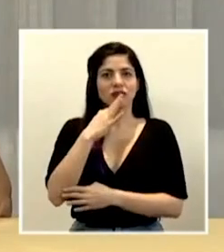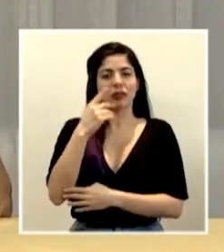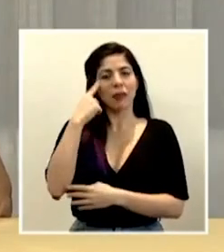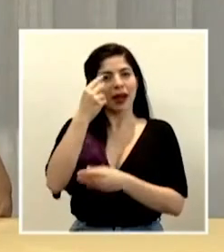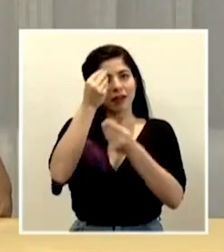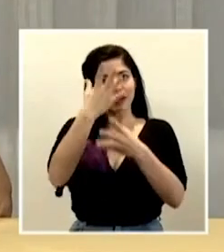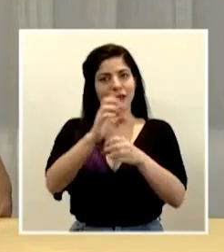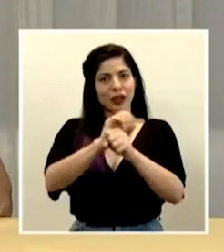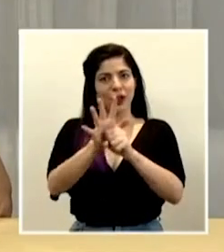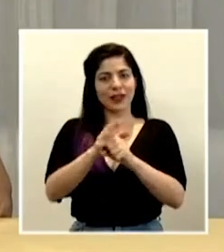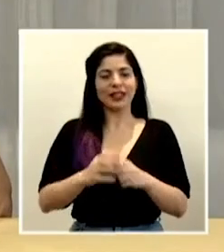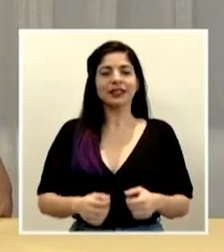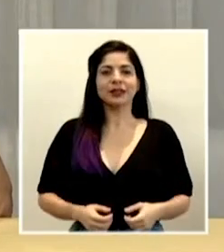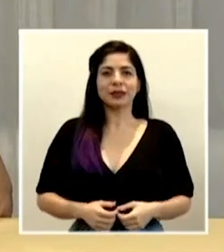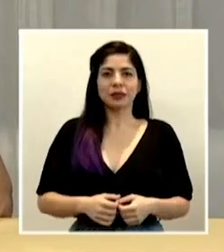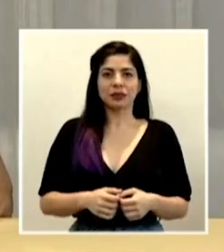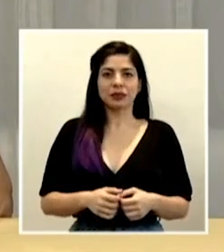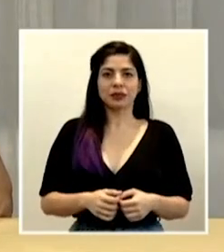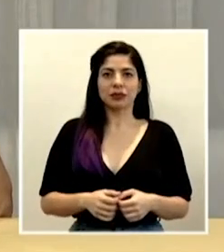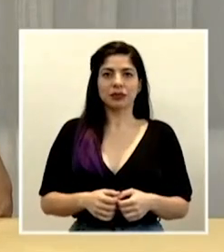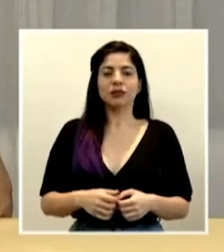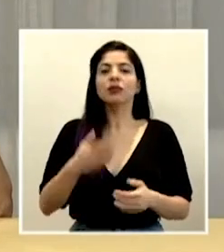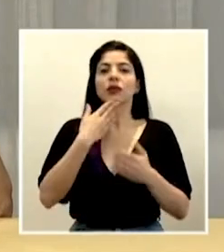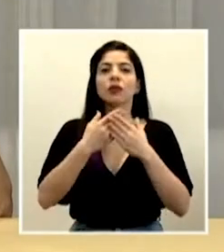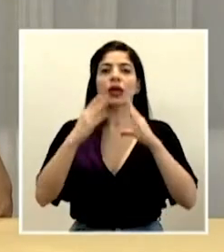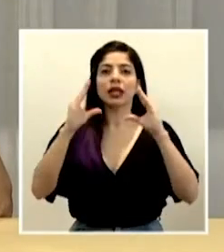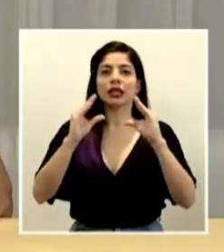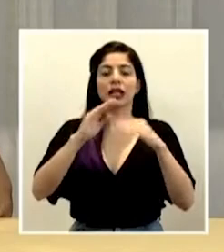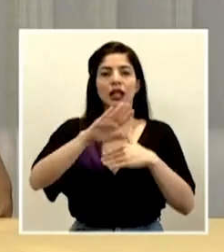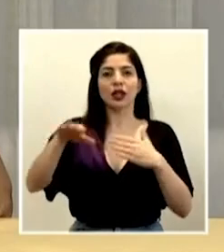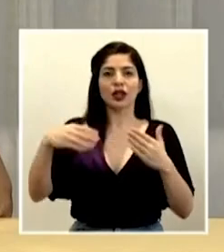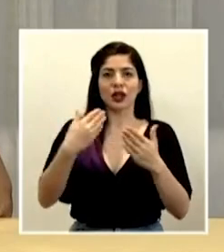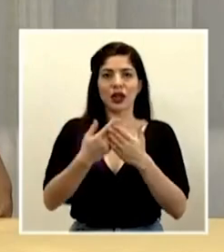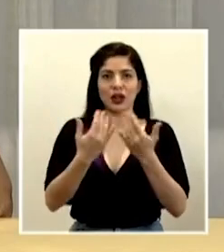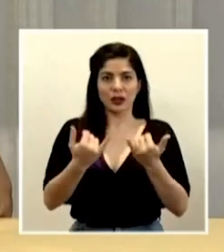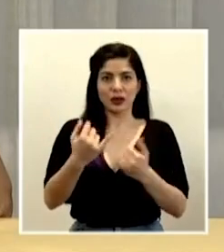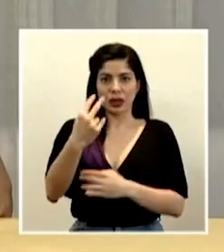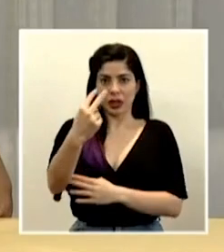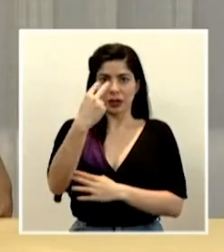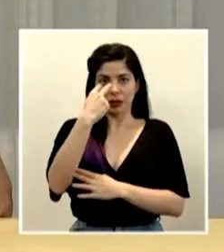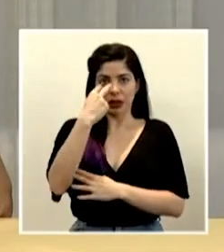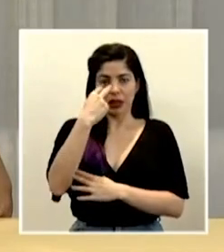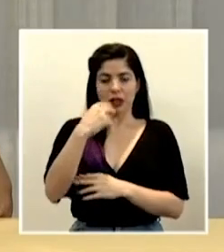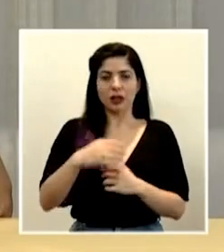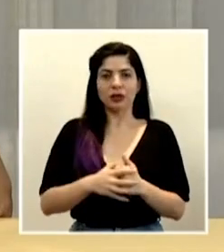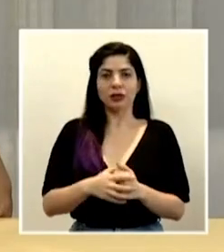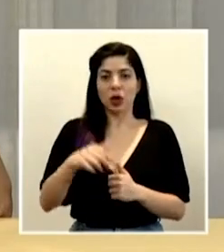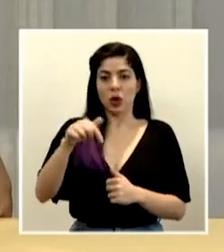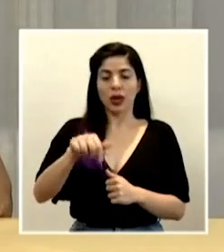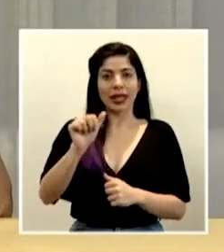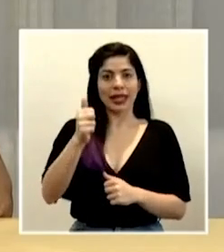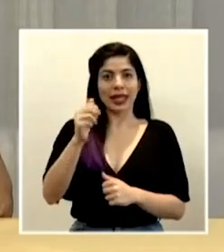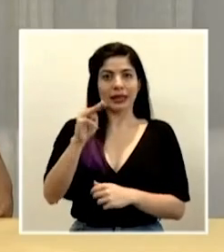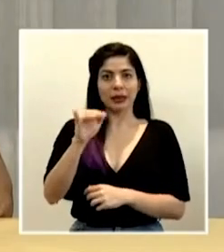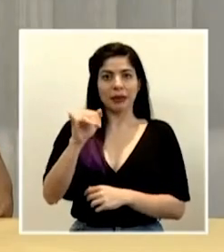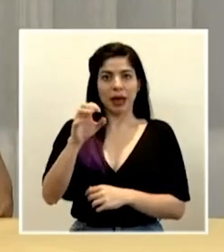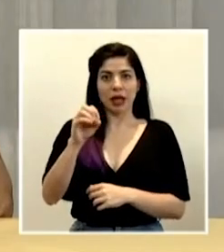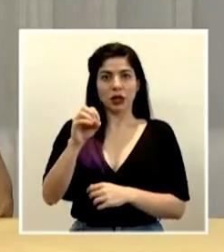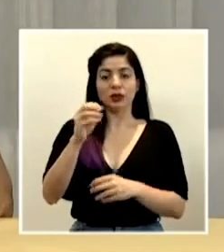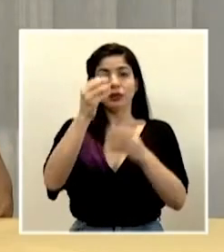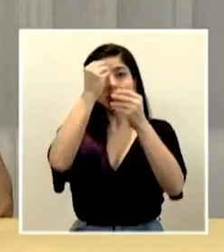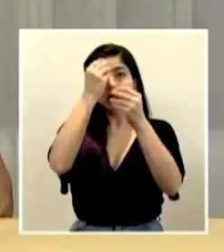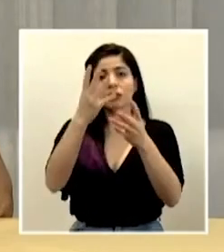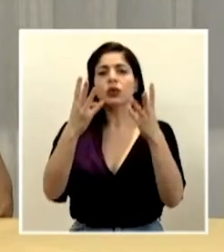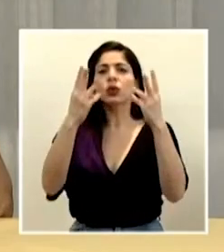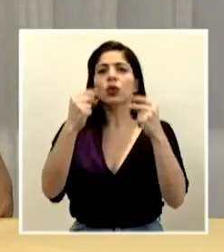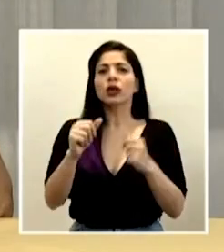reporte COVID. Muy buenas tardes a todos los que están sintonizando hoy 10 de mayo. Informamos que